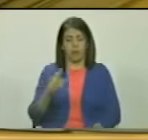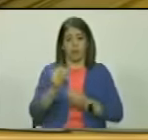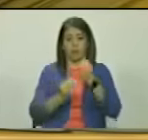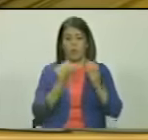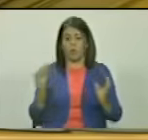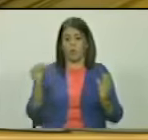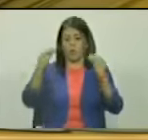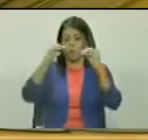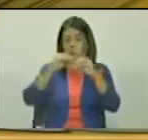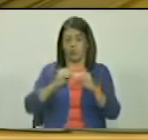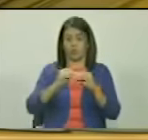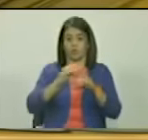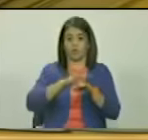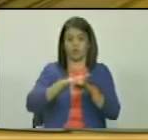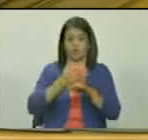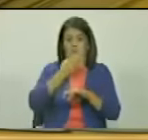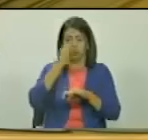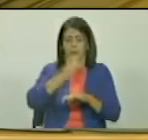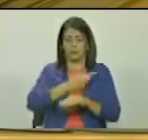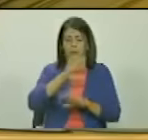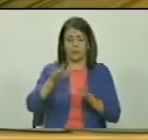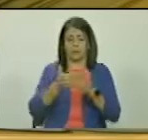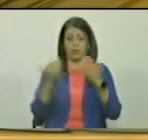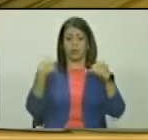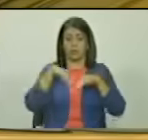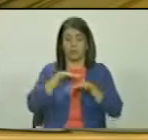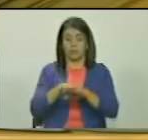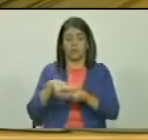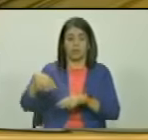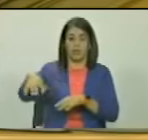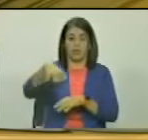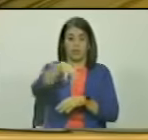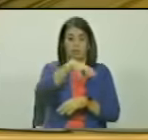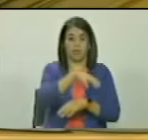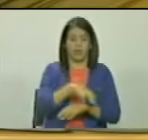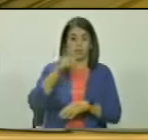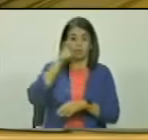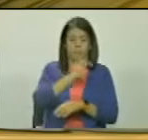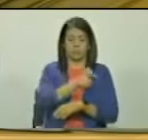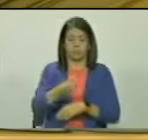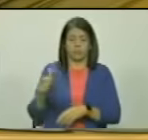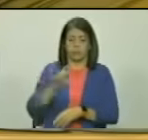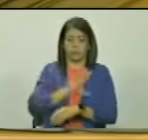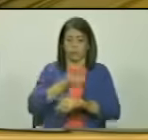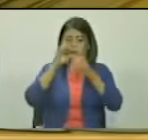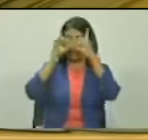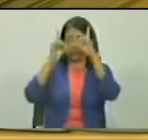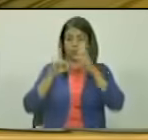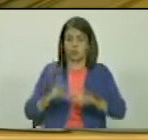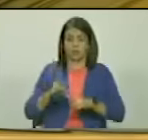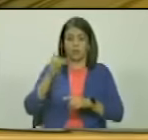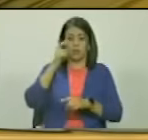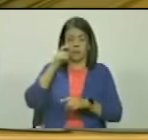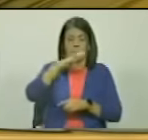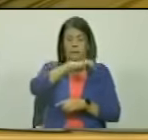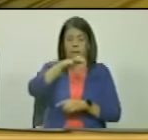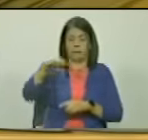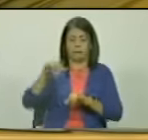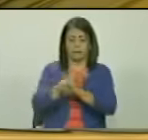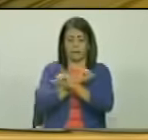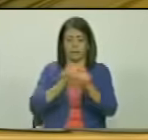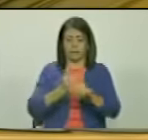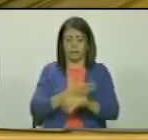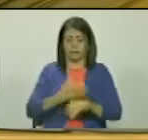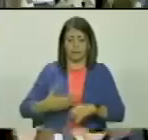estrecha vinculación con la garantía de la integridad territorial, soberanía y autodeterminación de la Nación. Es todo,